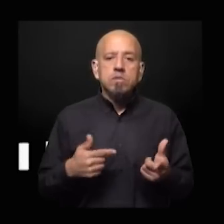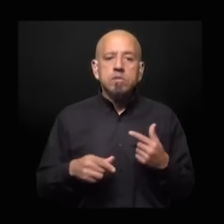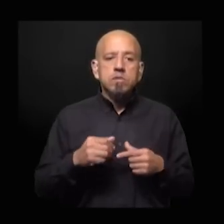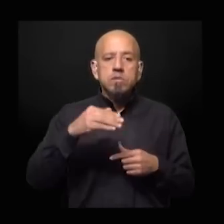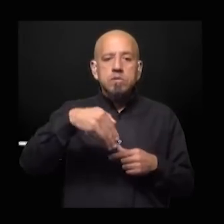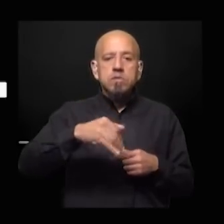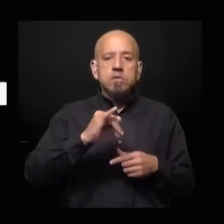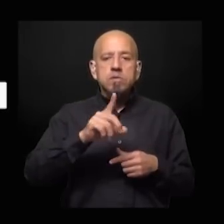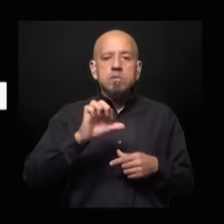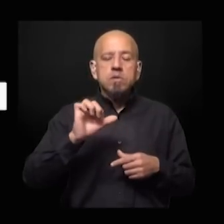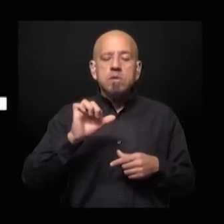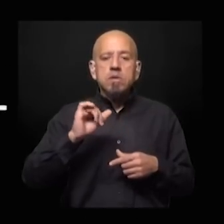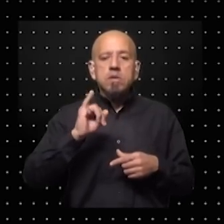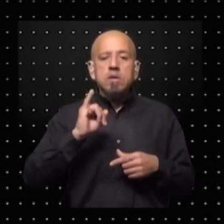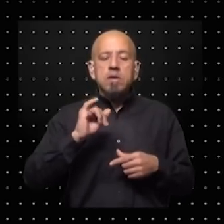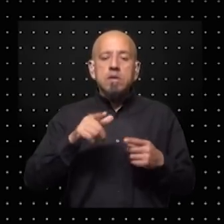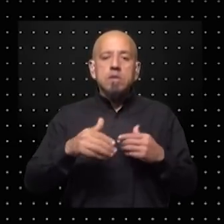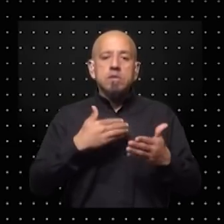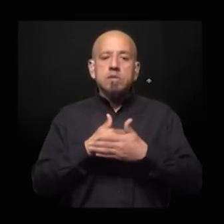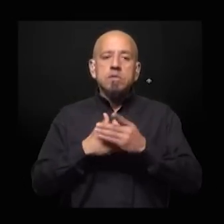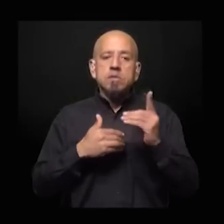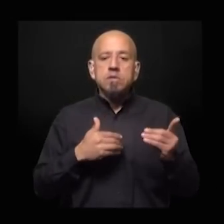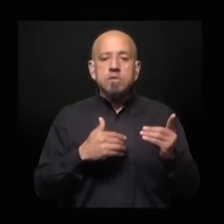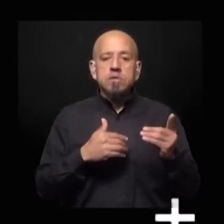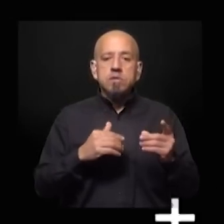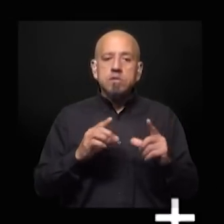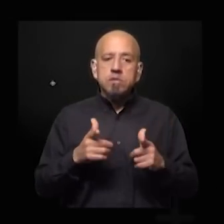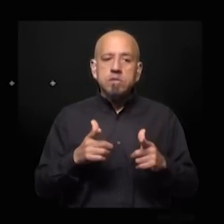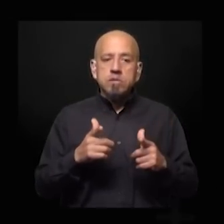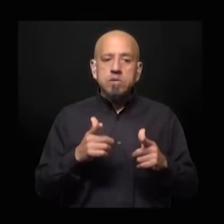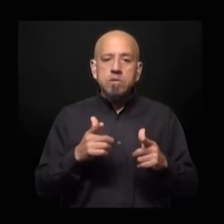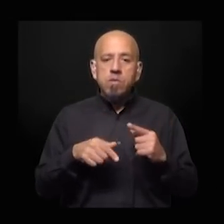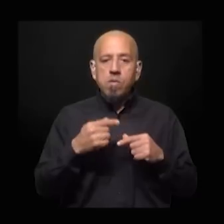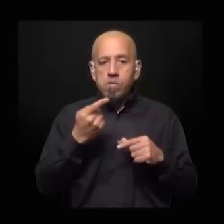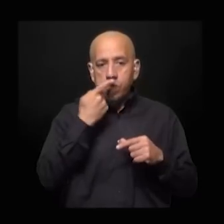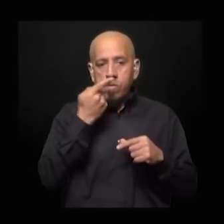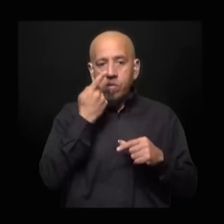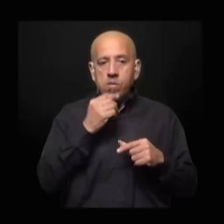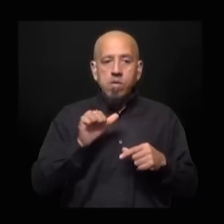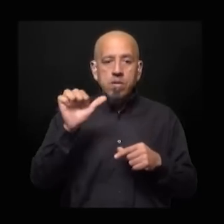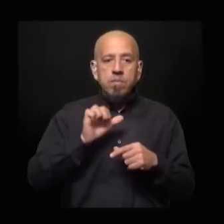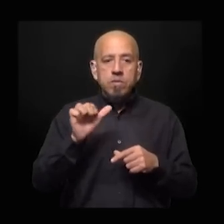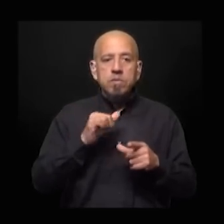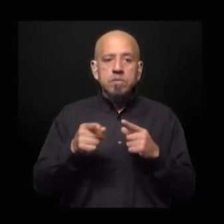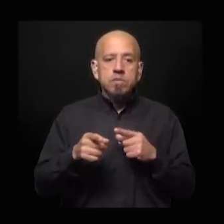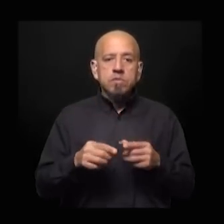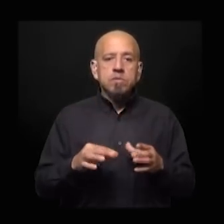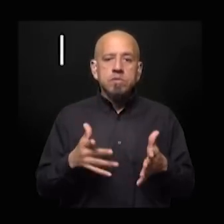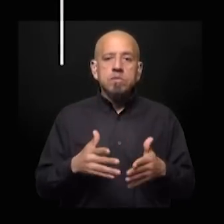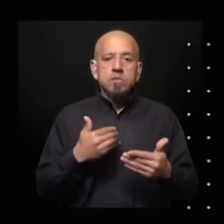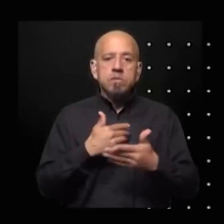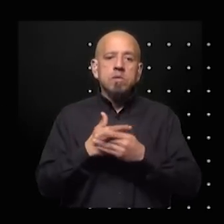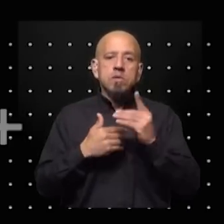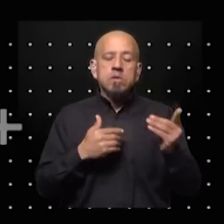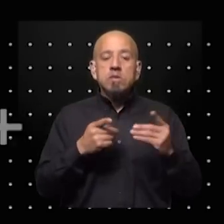es un candidato de derecha y que no va a tocar ninguno de los intereses empresarios y corporativos que tampoco tocó la derecha